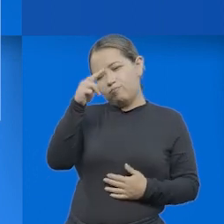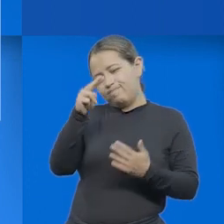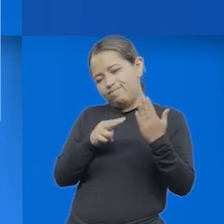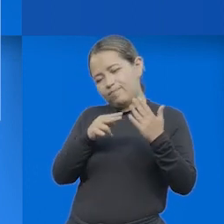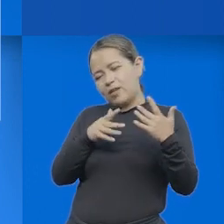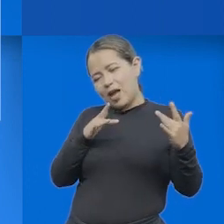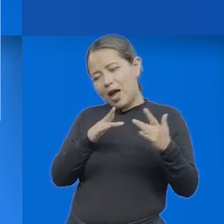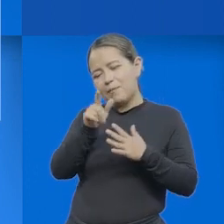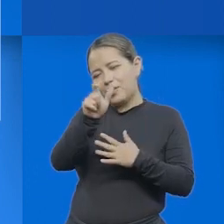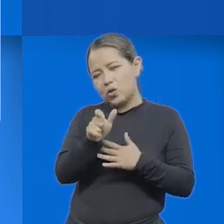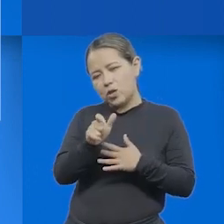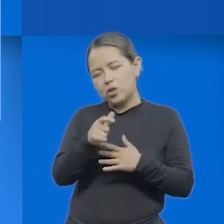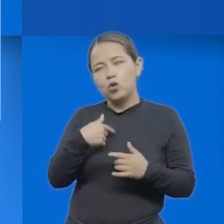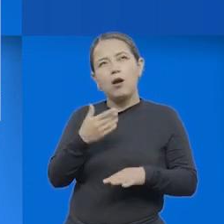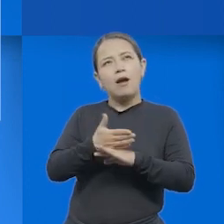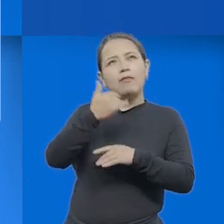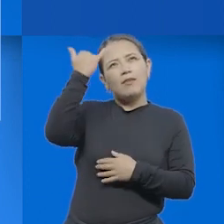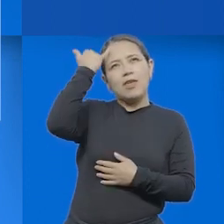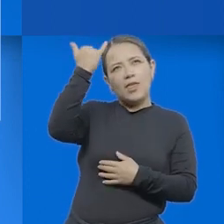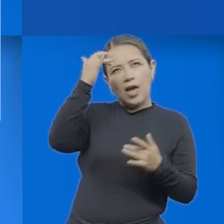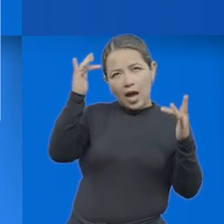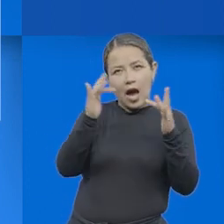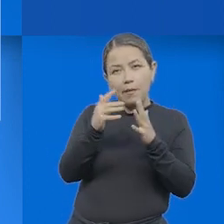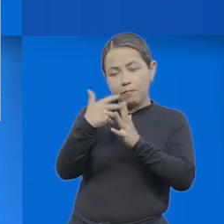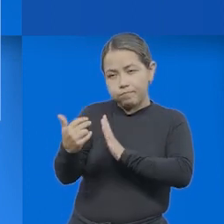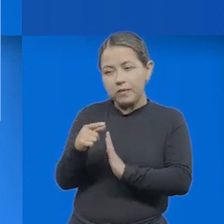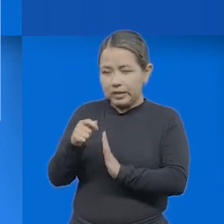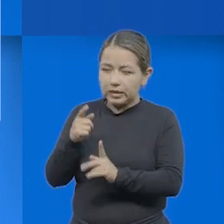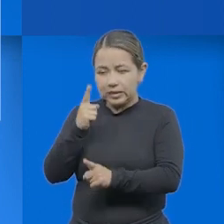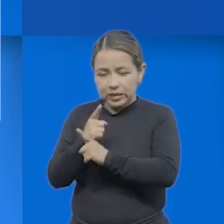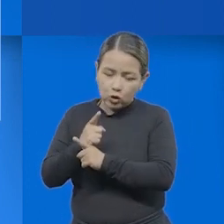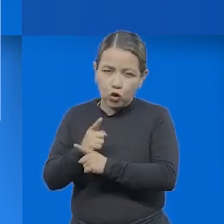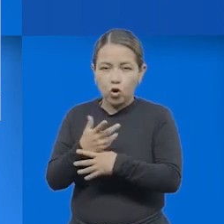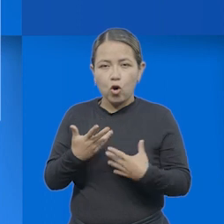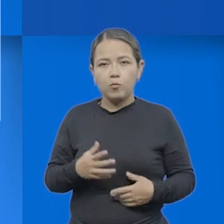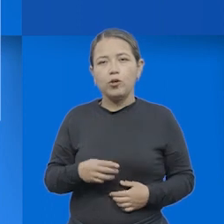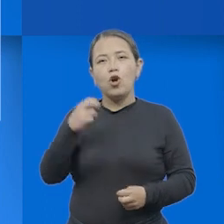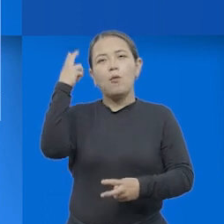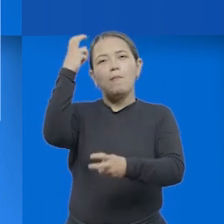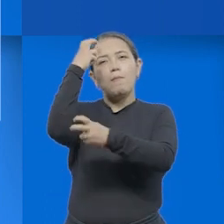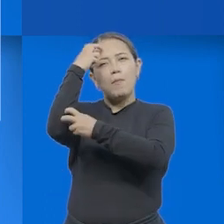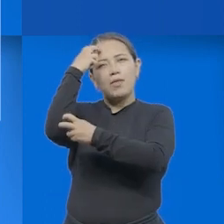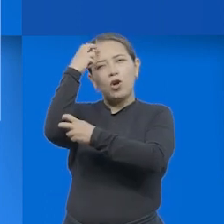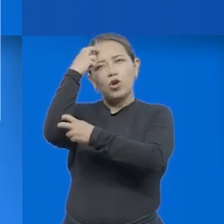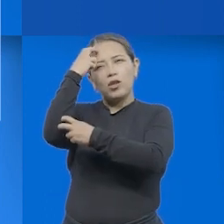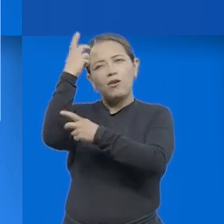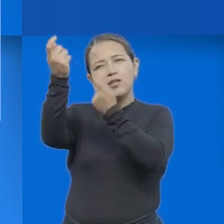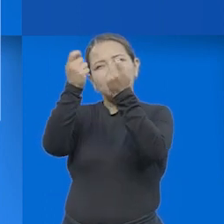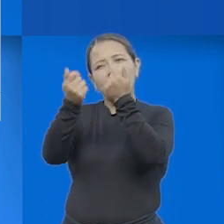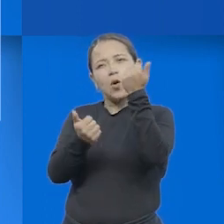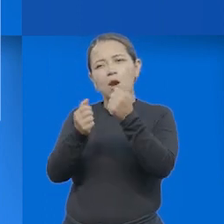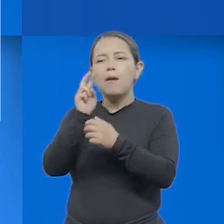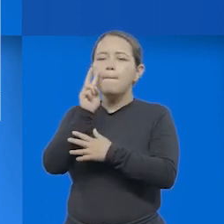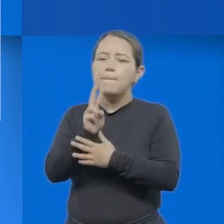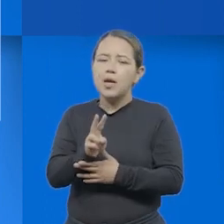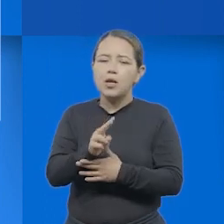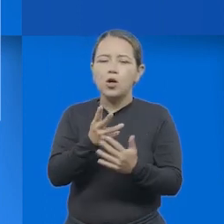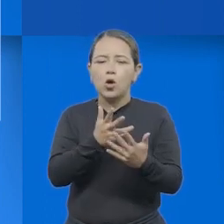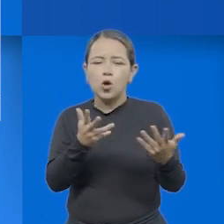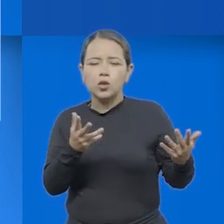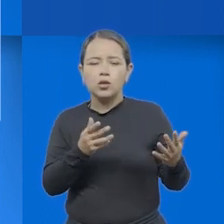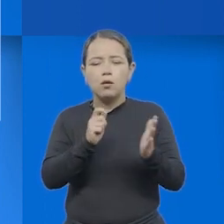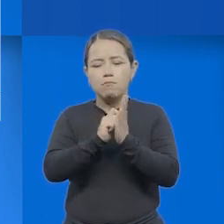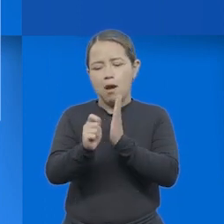efectivamente va acorde a lo que yo inicialmente había planificado. Como estrategia metacognitiva, revisar,